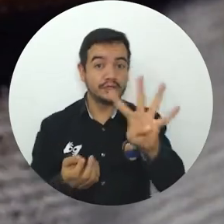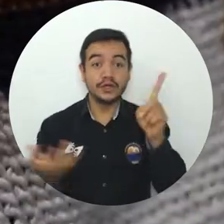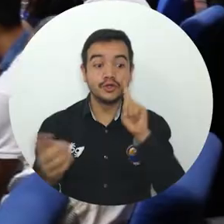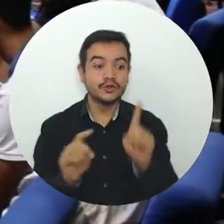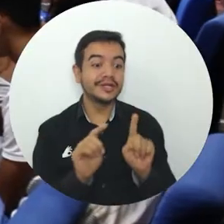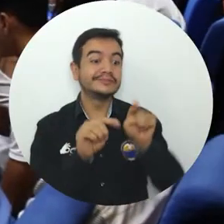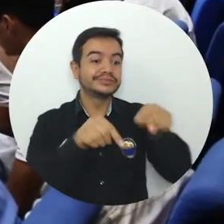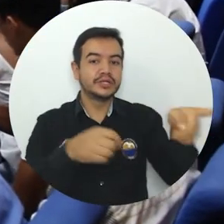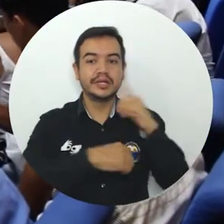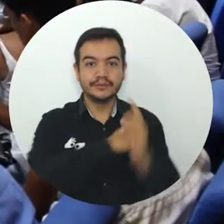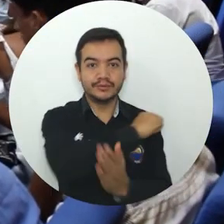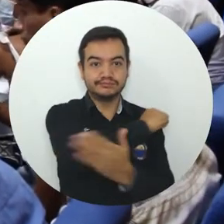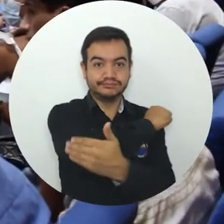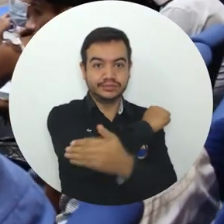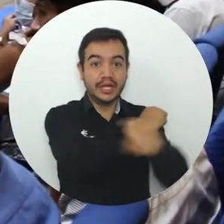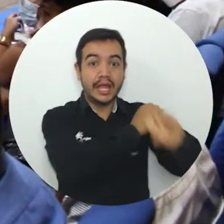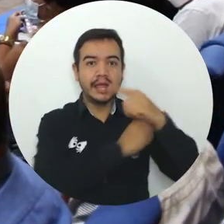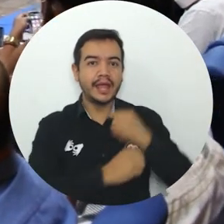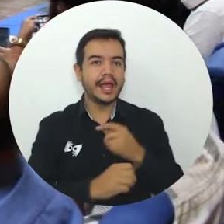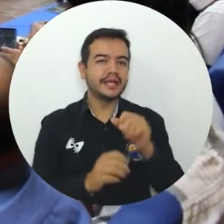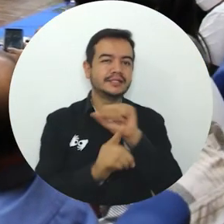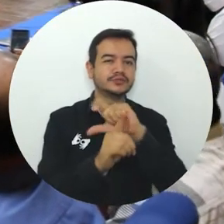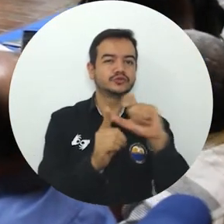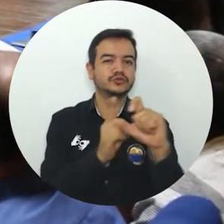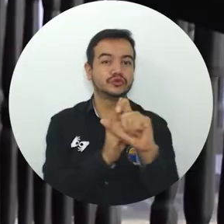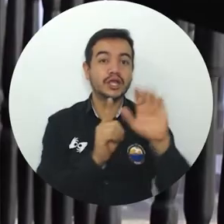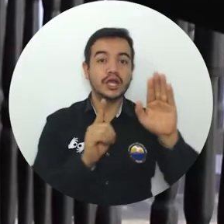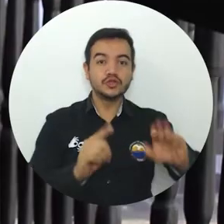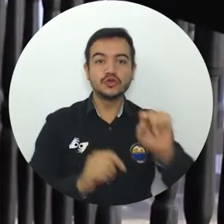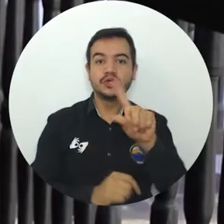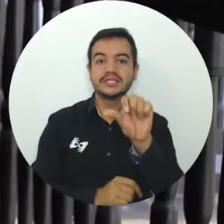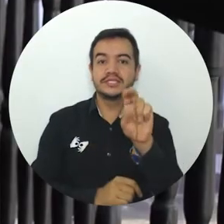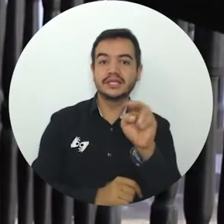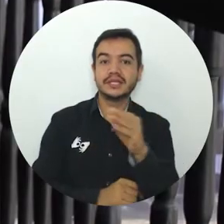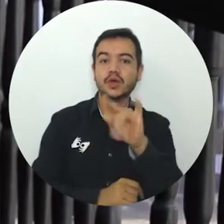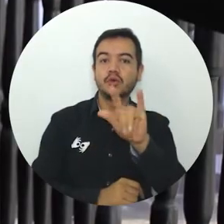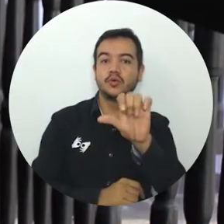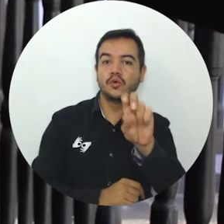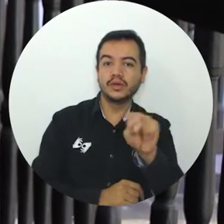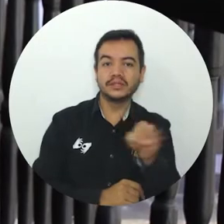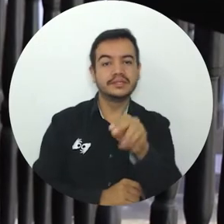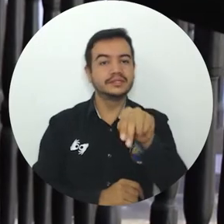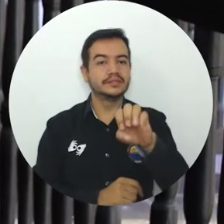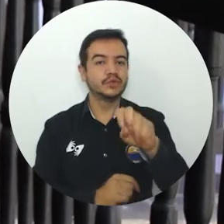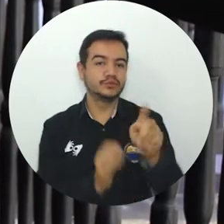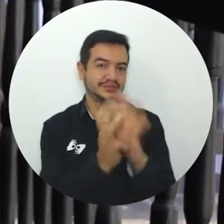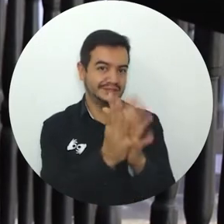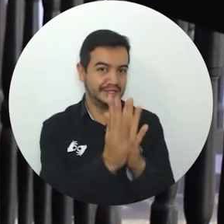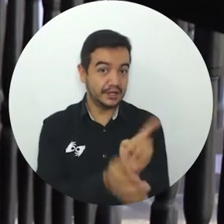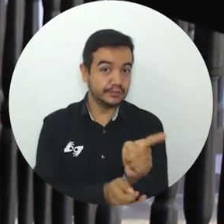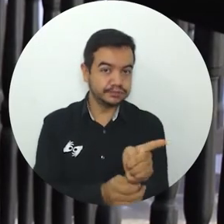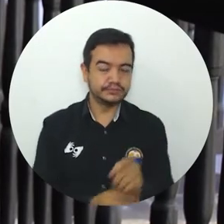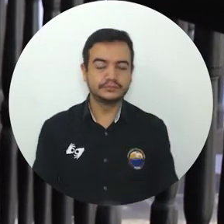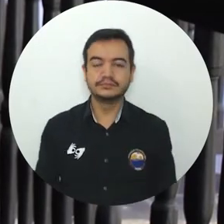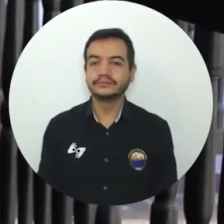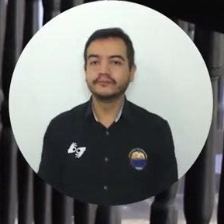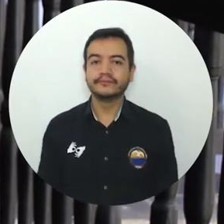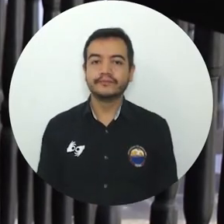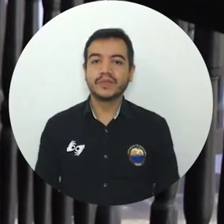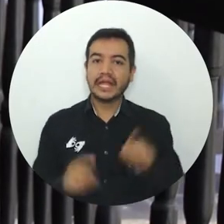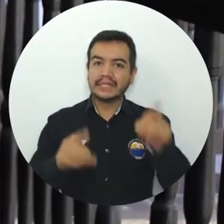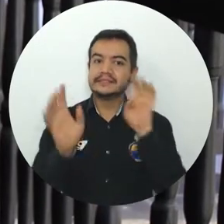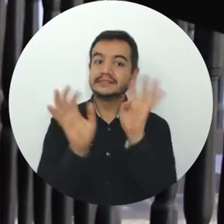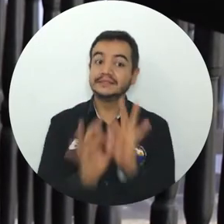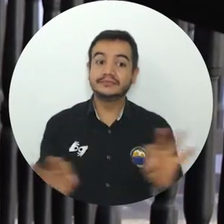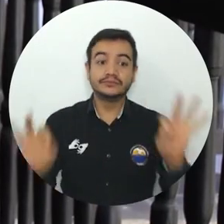que estará ubicada en el Centro Cultural Claustro San Juan de Comunicero. Es algo absolutamente importante y